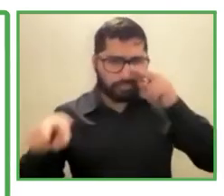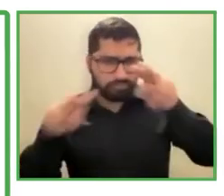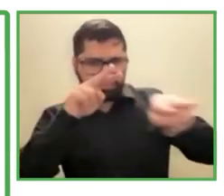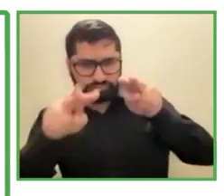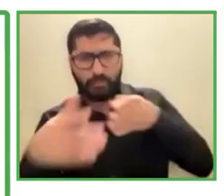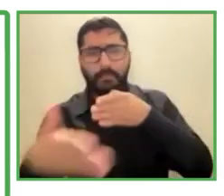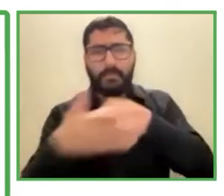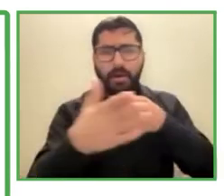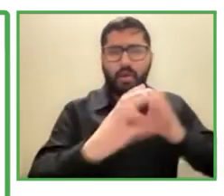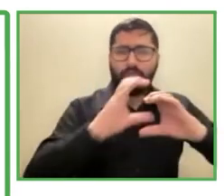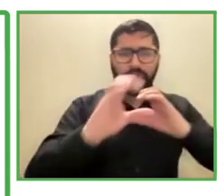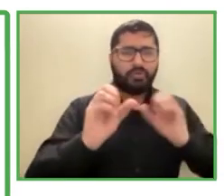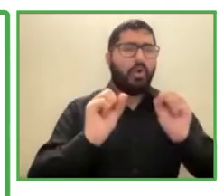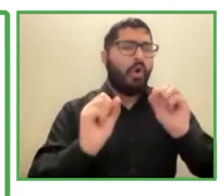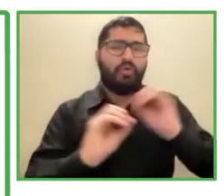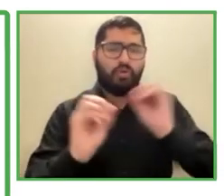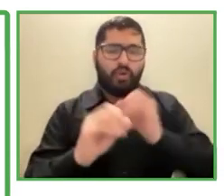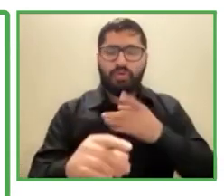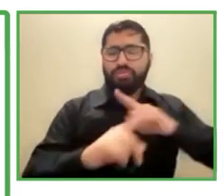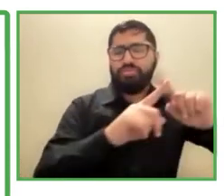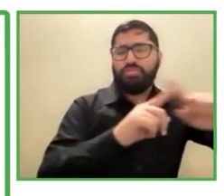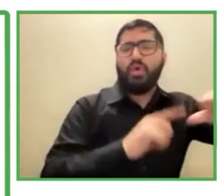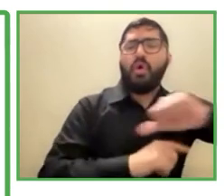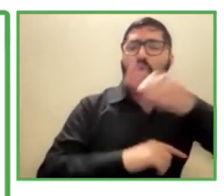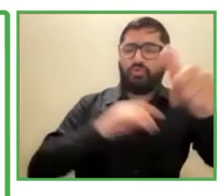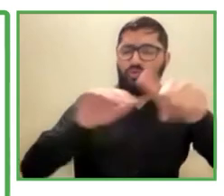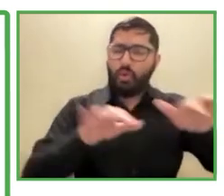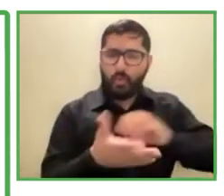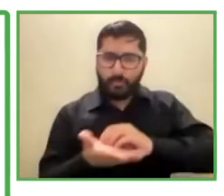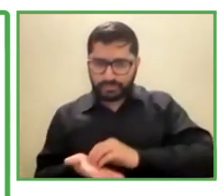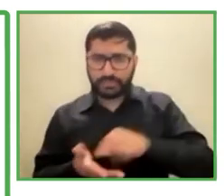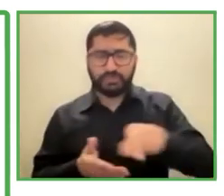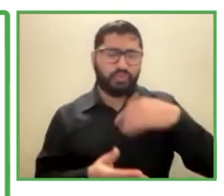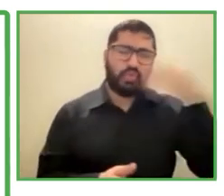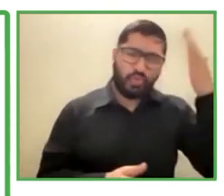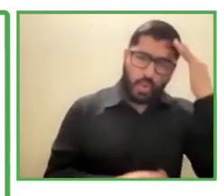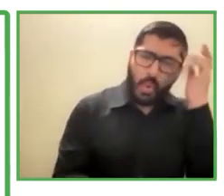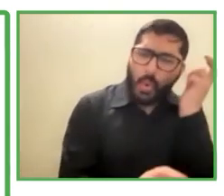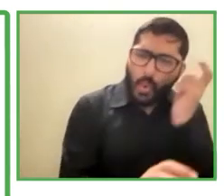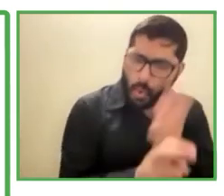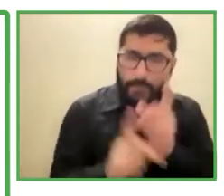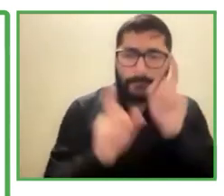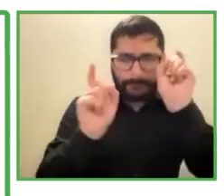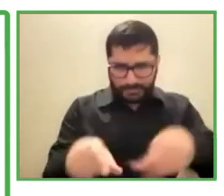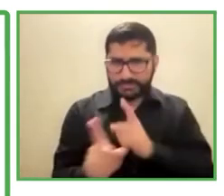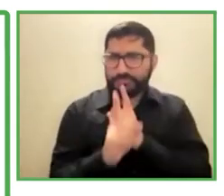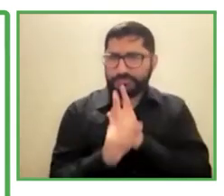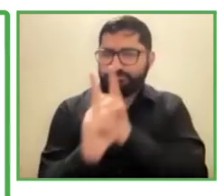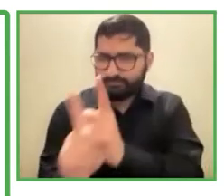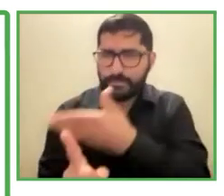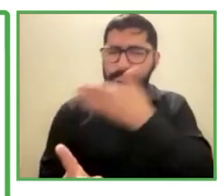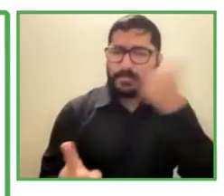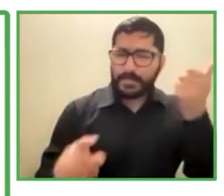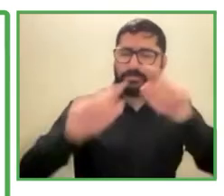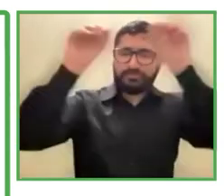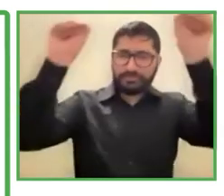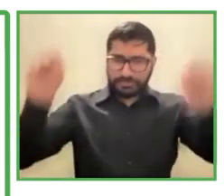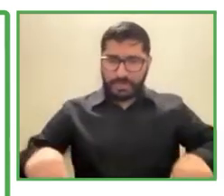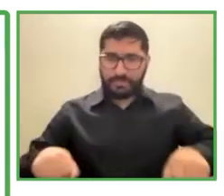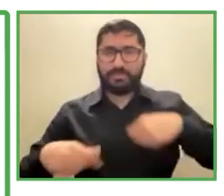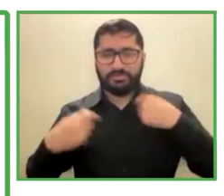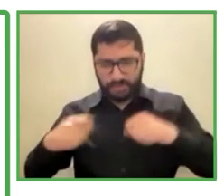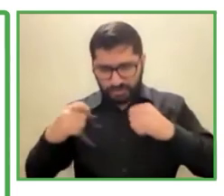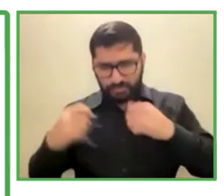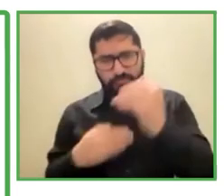otro tipo es muy complejo el guiar a través de este sistema así que tratamos de entregar apoyo cuando es necesario